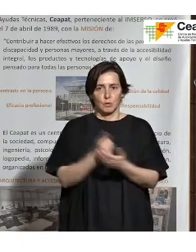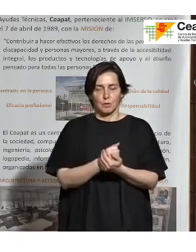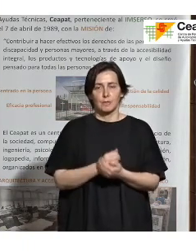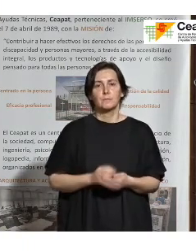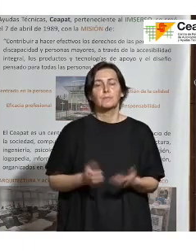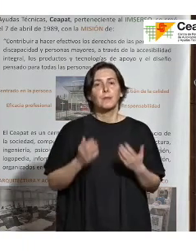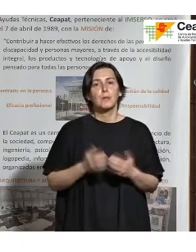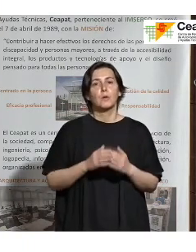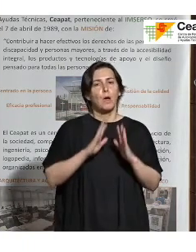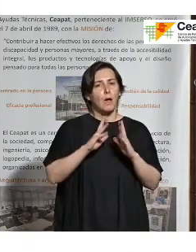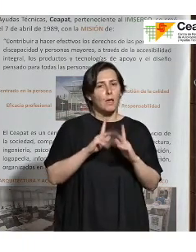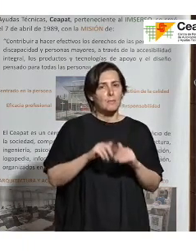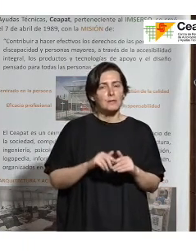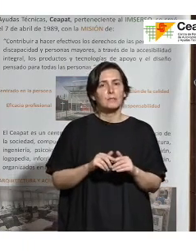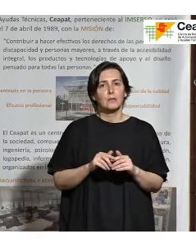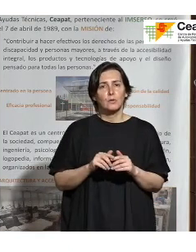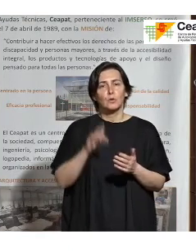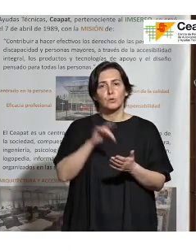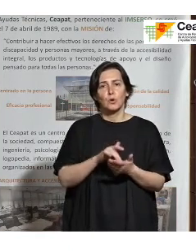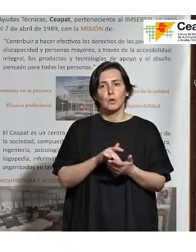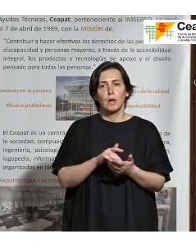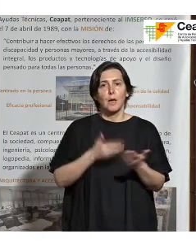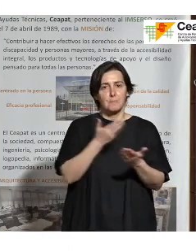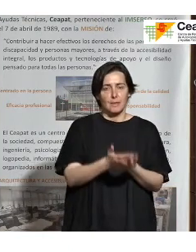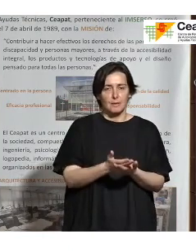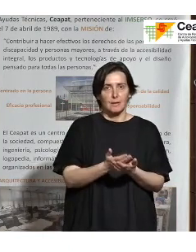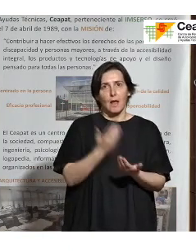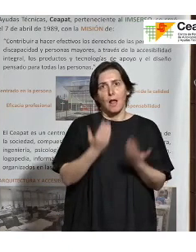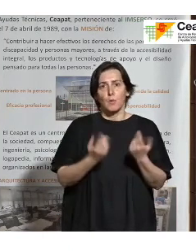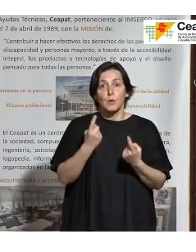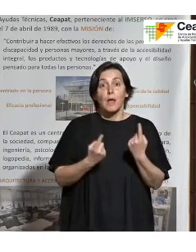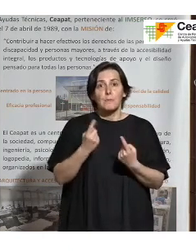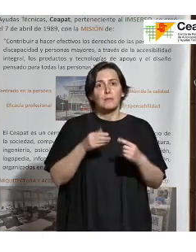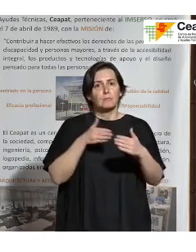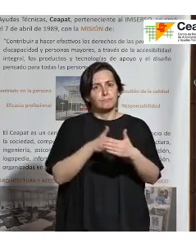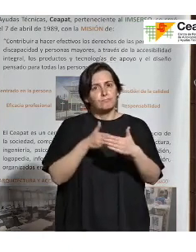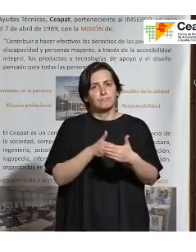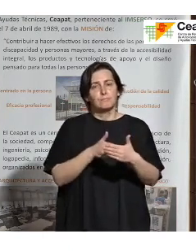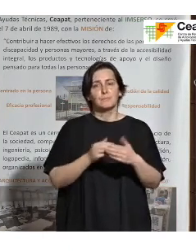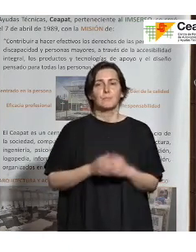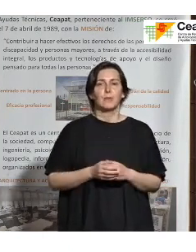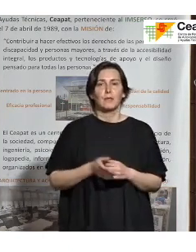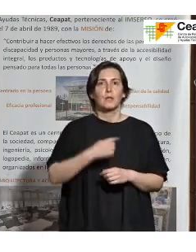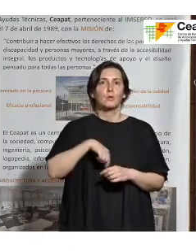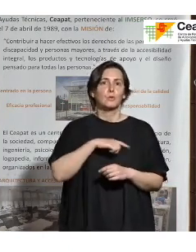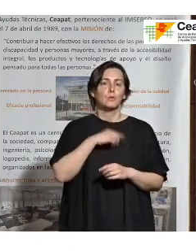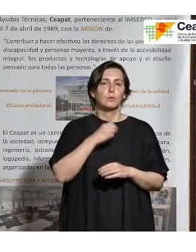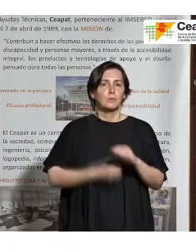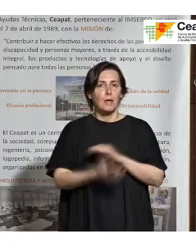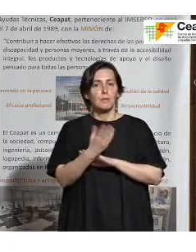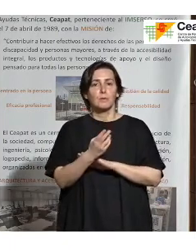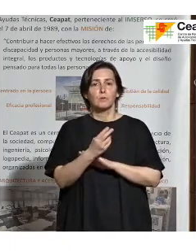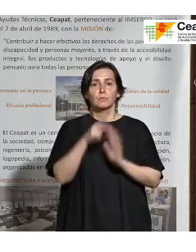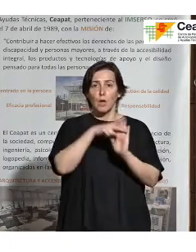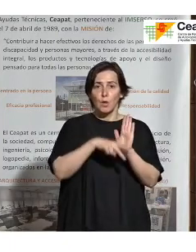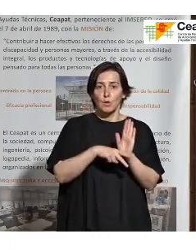hora de ir a una administración esto algunas veces es una barrera, esto es un, hacemos una norma para que se pueda implementar